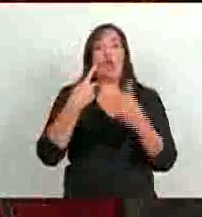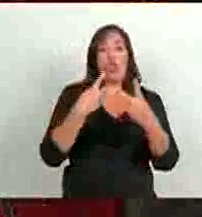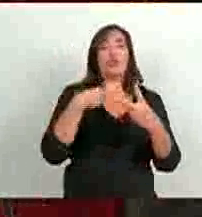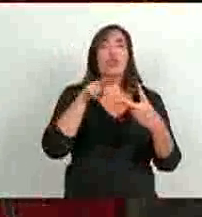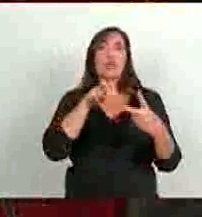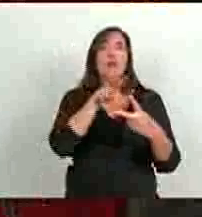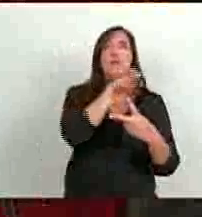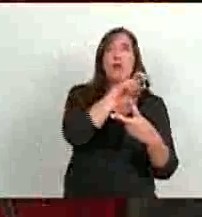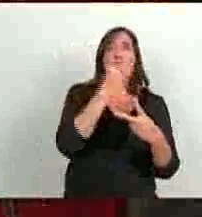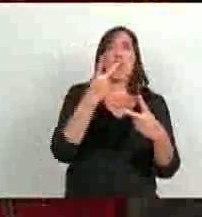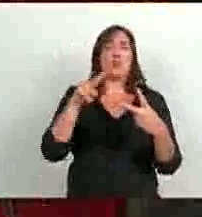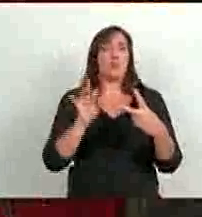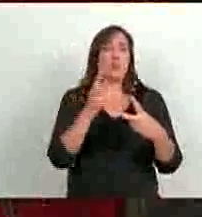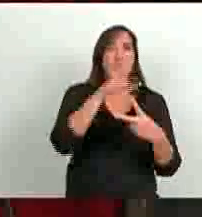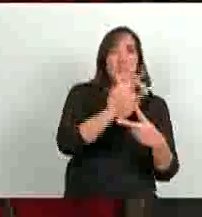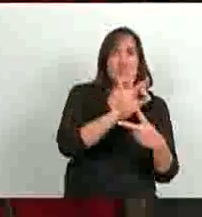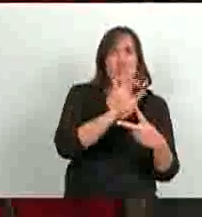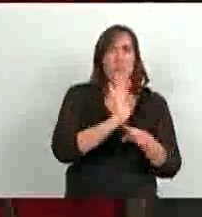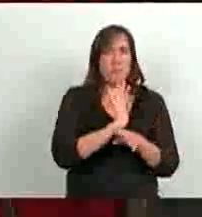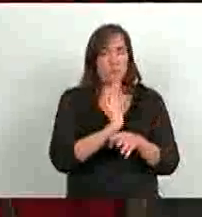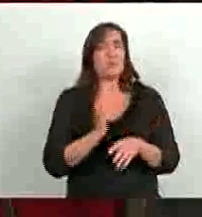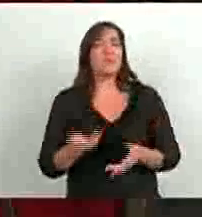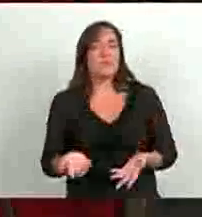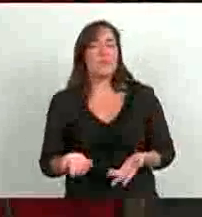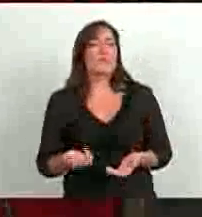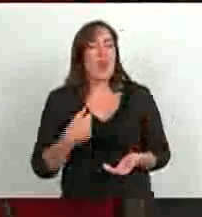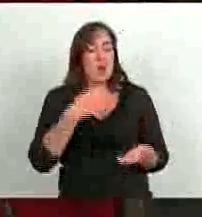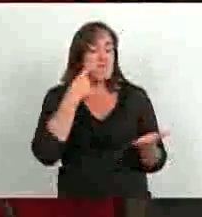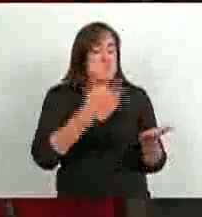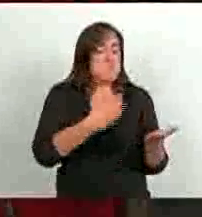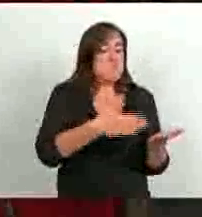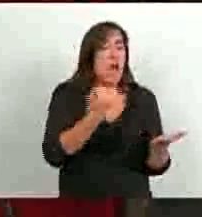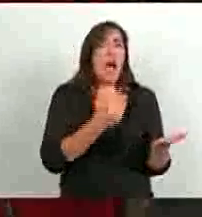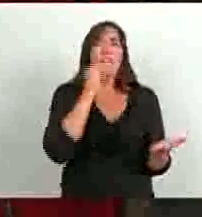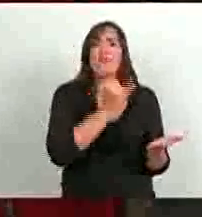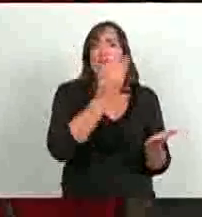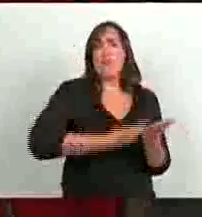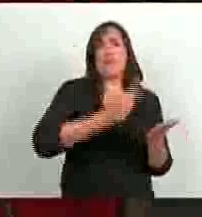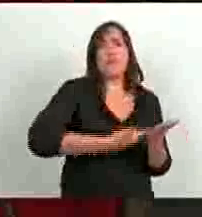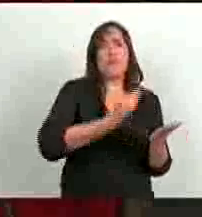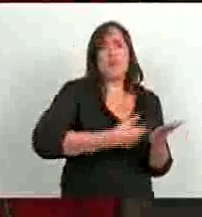hecho, de hecho, de hecho, tengo aquí varios informes,